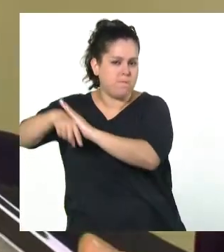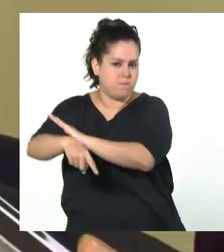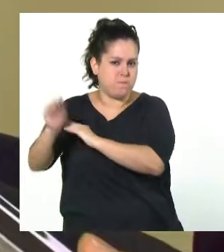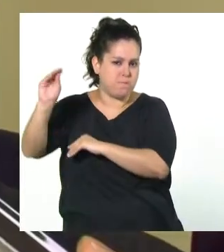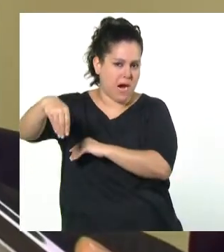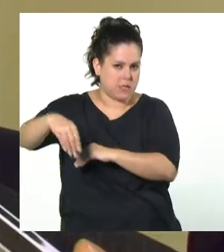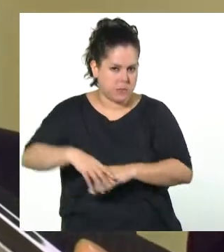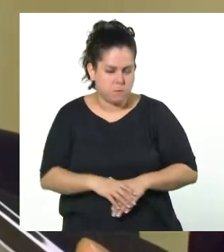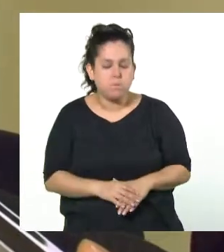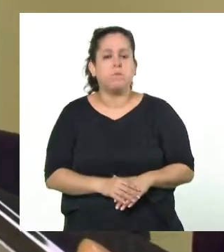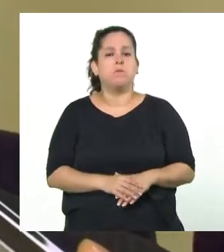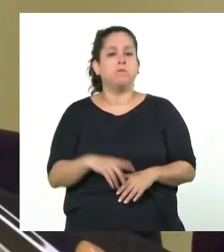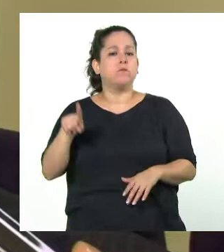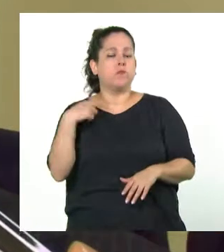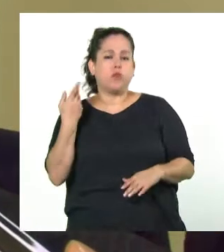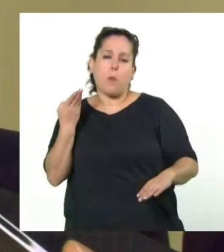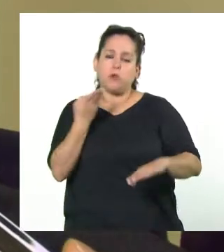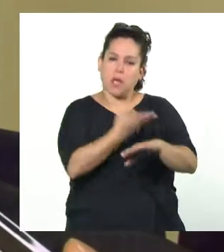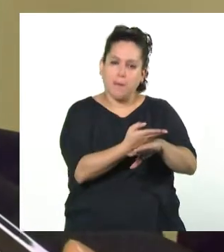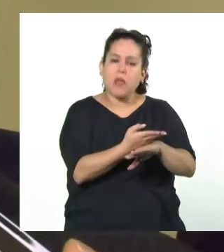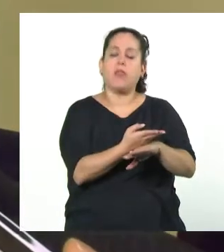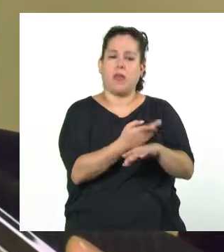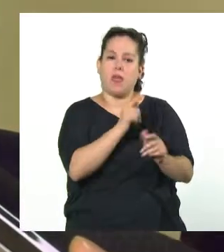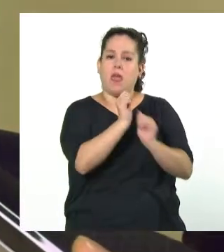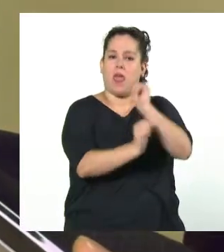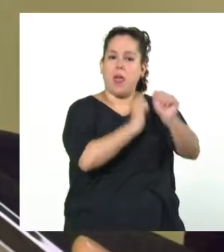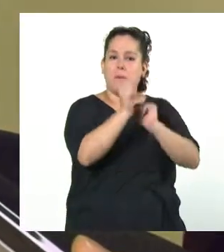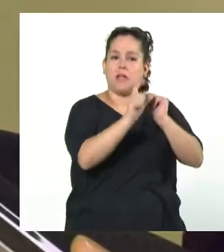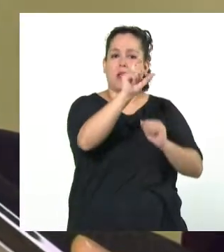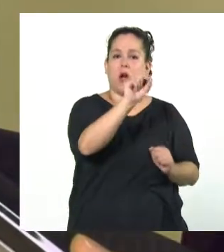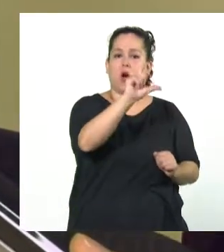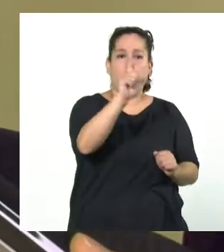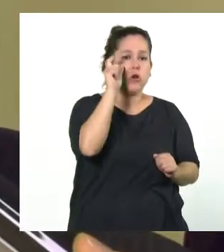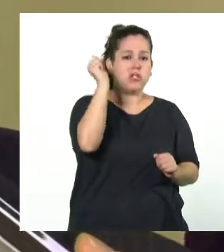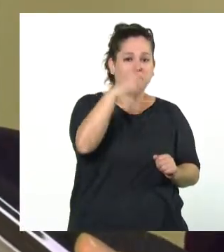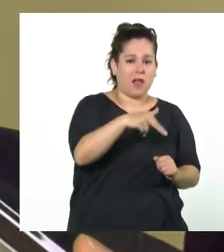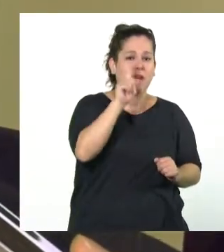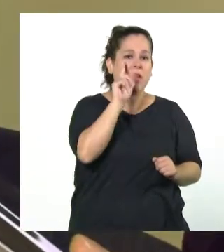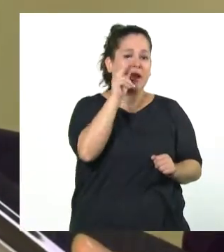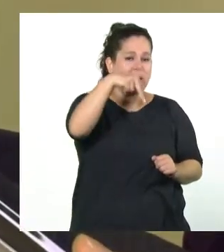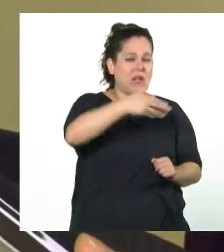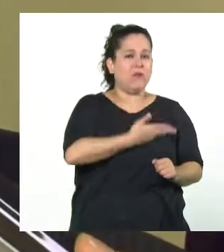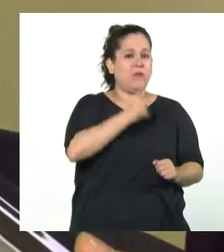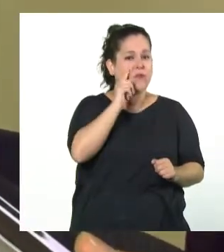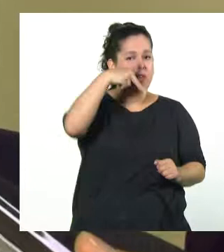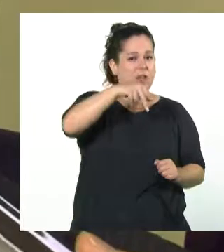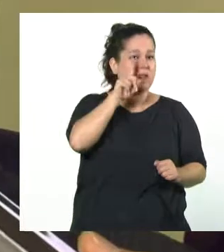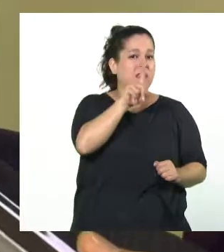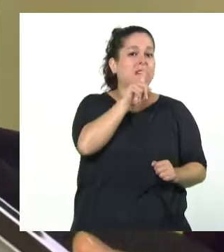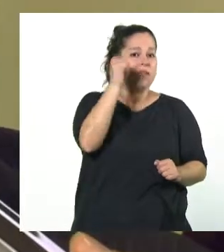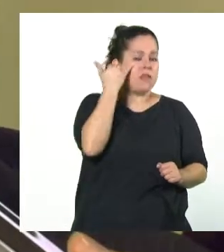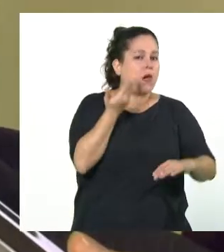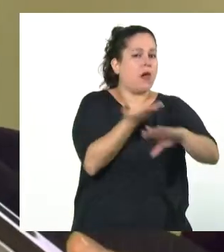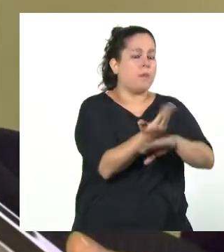Vamos a pedir, como quedó establecido, el informe a la empresa Ocean Infinity de lo que aconteció, de cómo lo encontraron y de todas